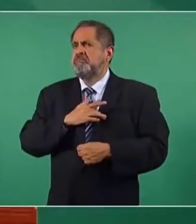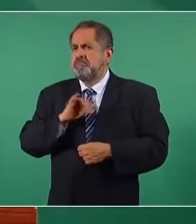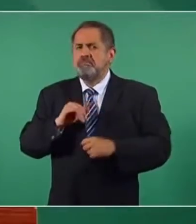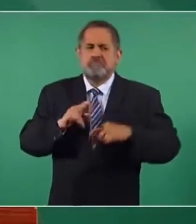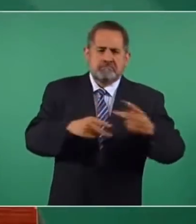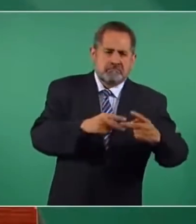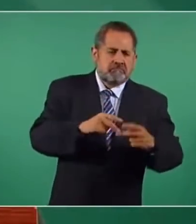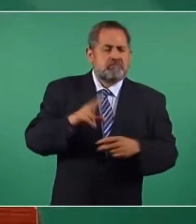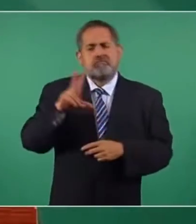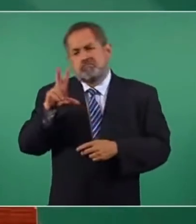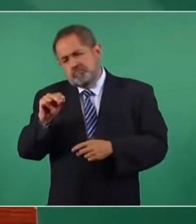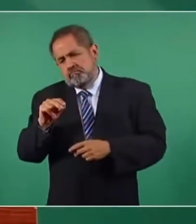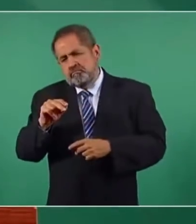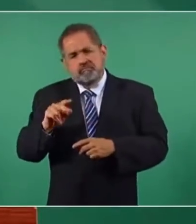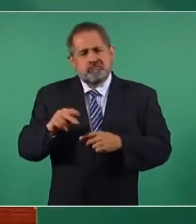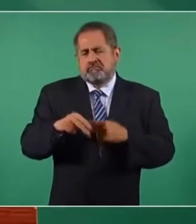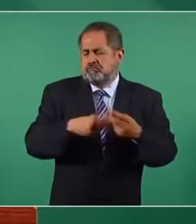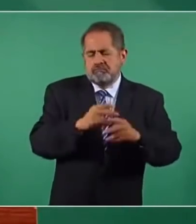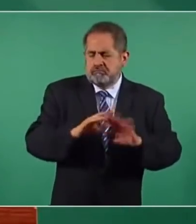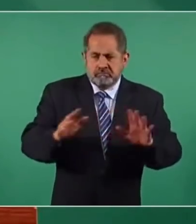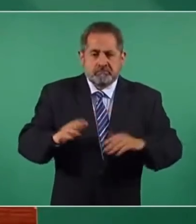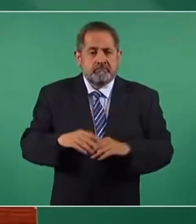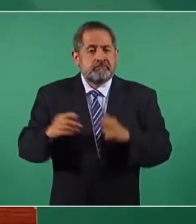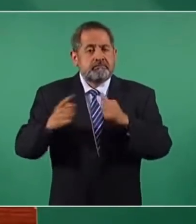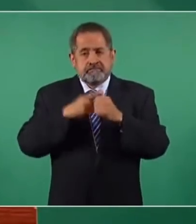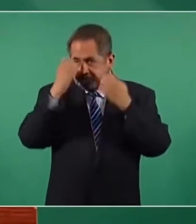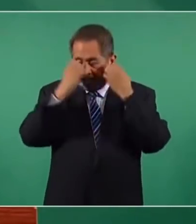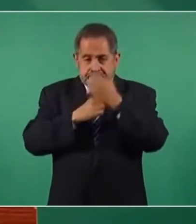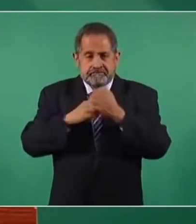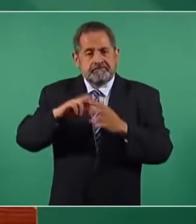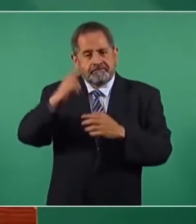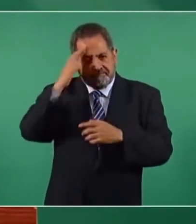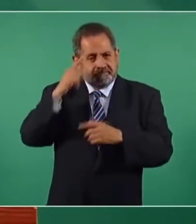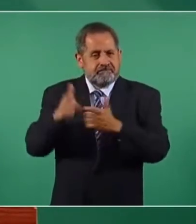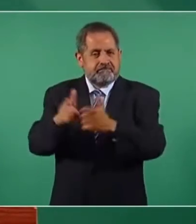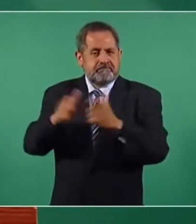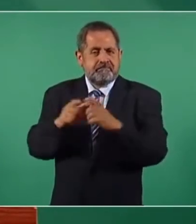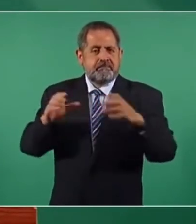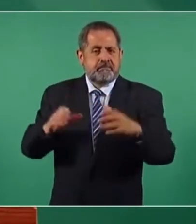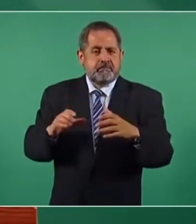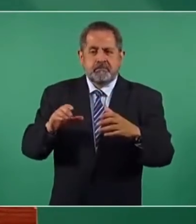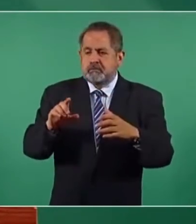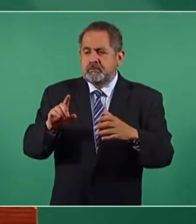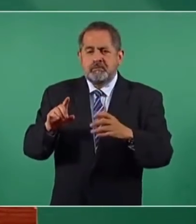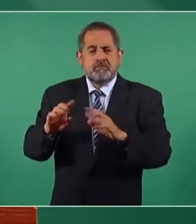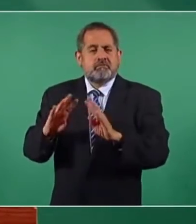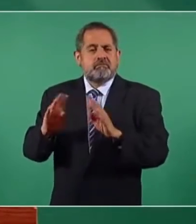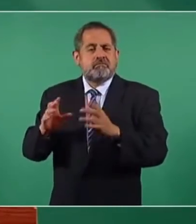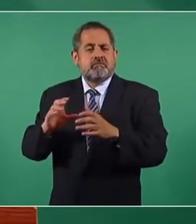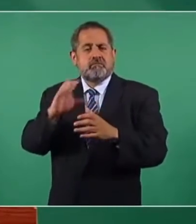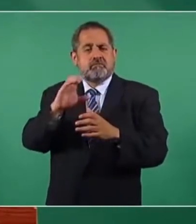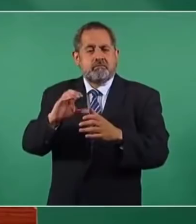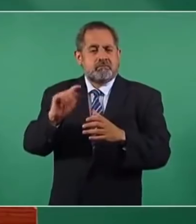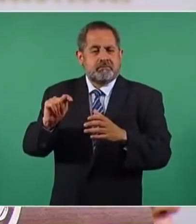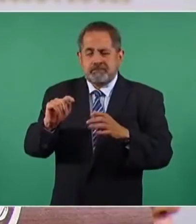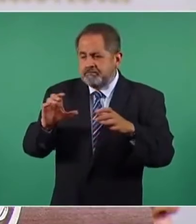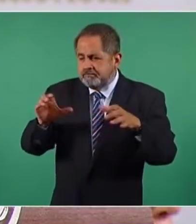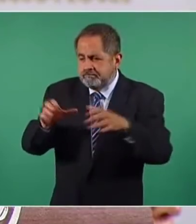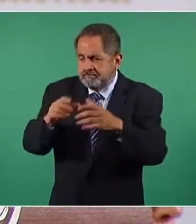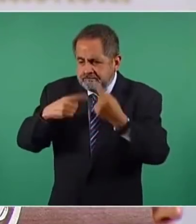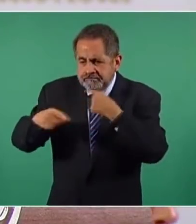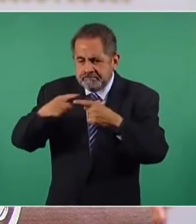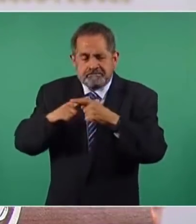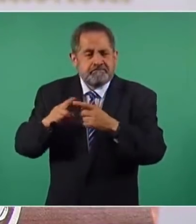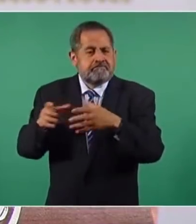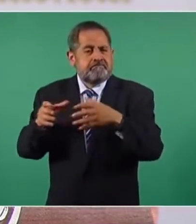posteriormente hacer una evaluación, recordemos que en los consejos técnicos hubo una etapa en donde tanto el Consejo de Participación de Salud como